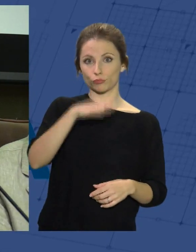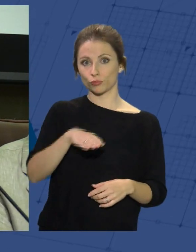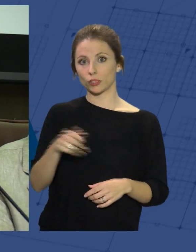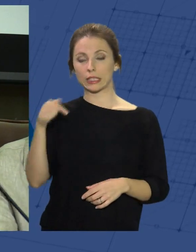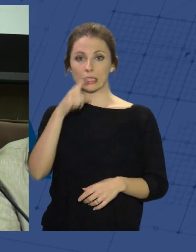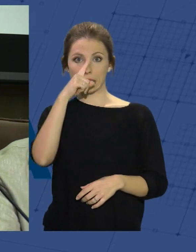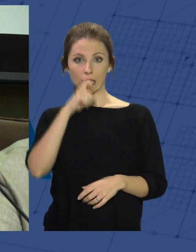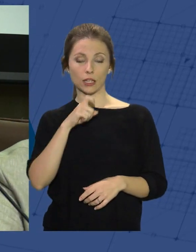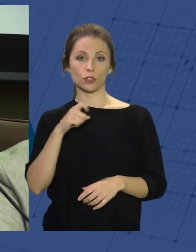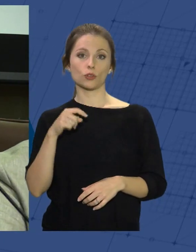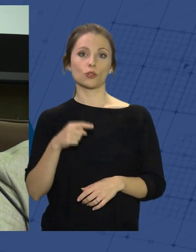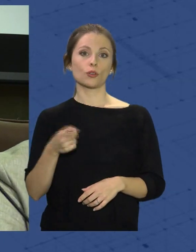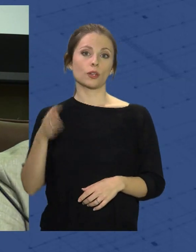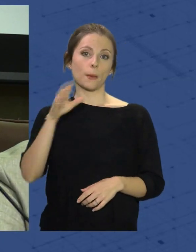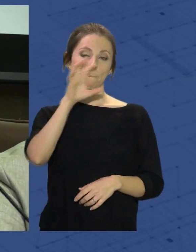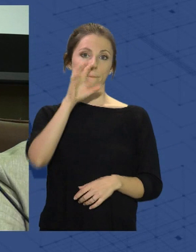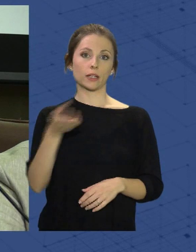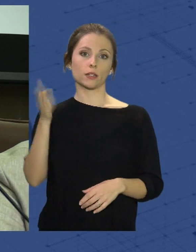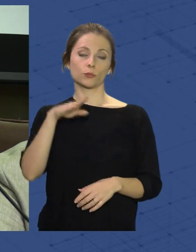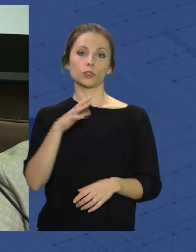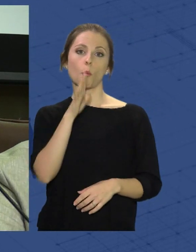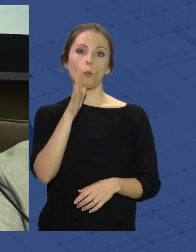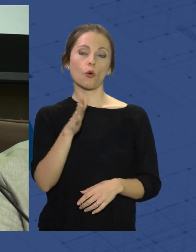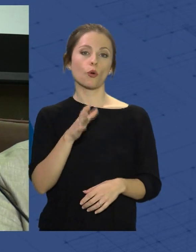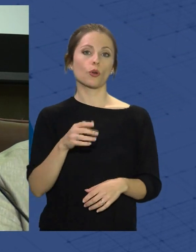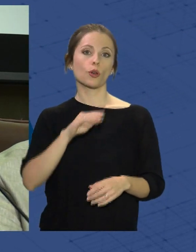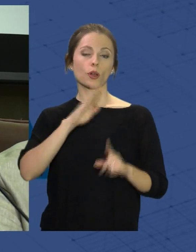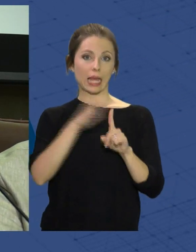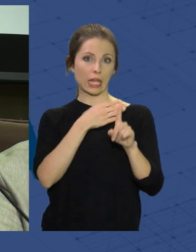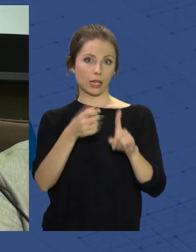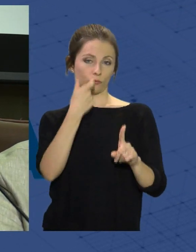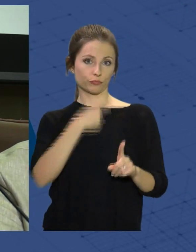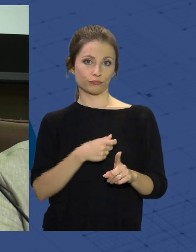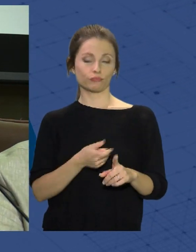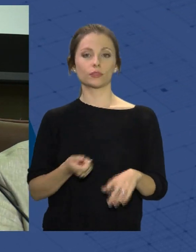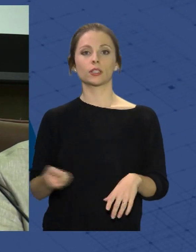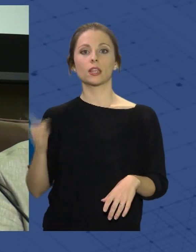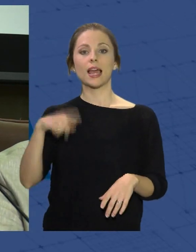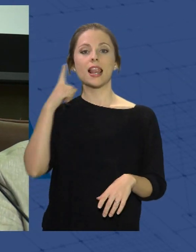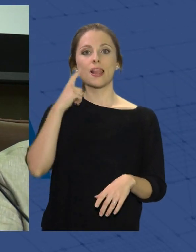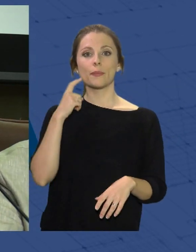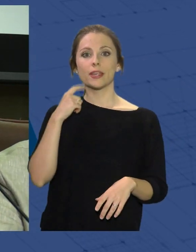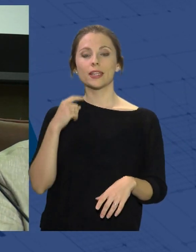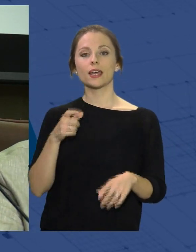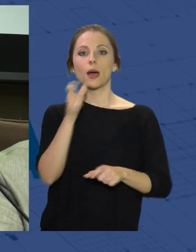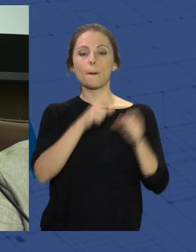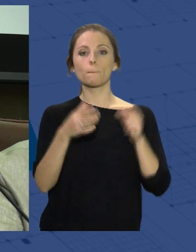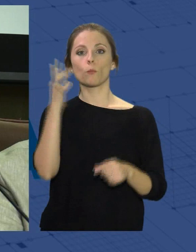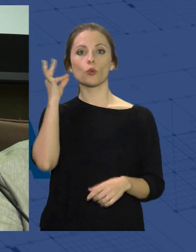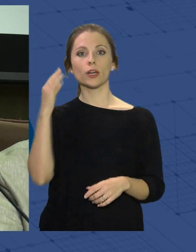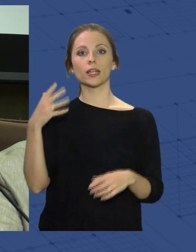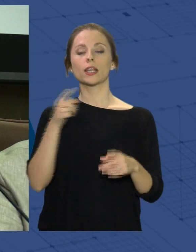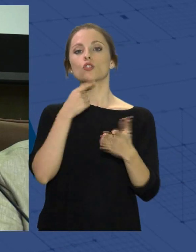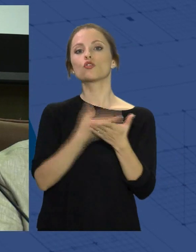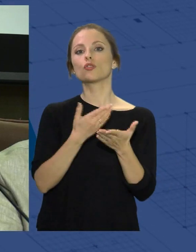año la vida en nuestro país a manos de sus agresores. Y en Almería el número de mujeres que solicitan apoyo y asistencia se ha